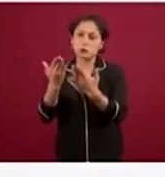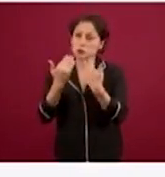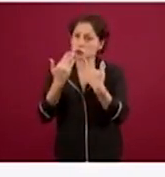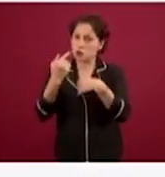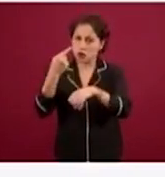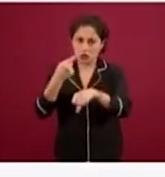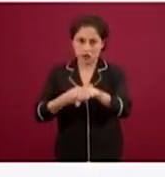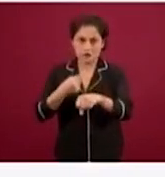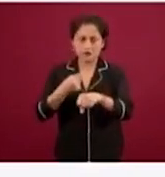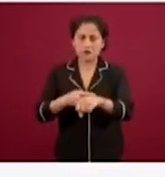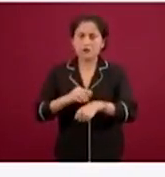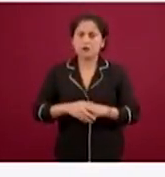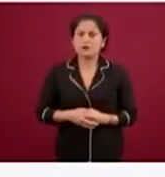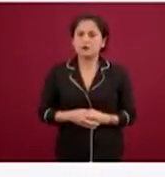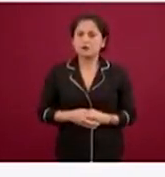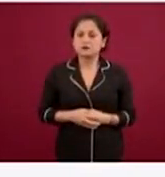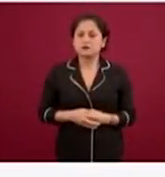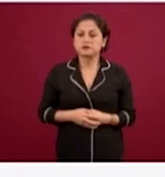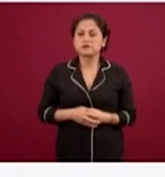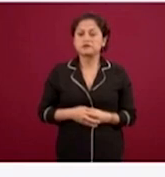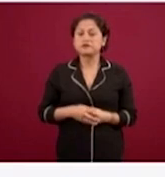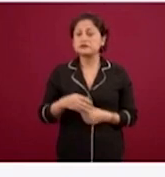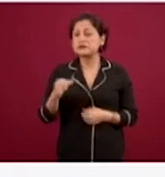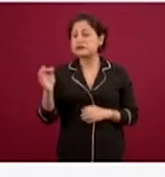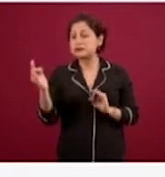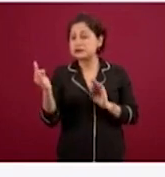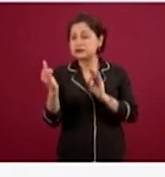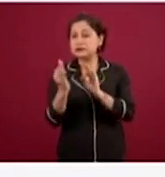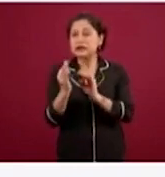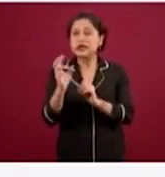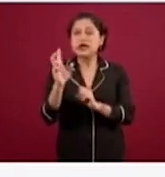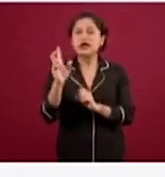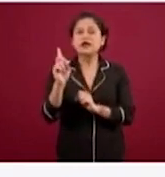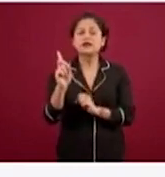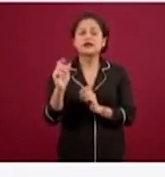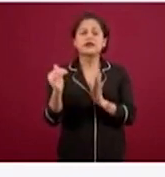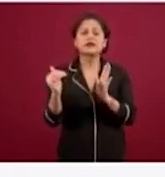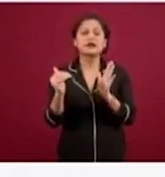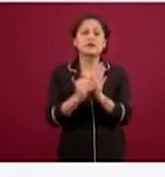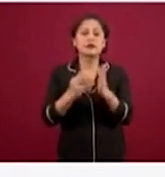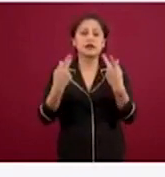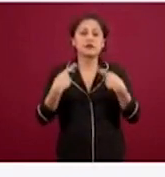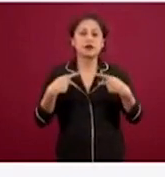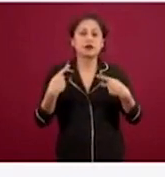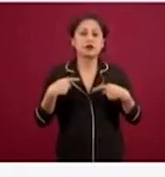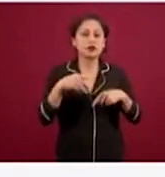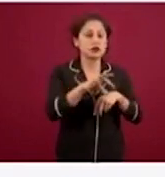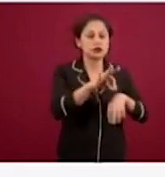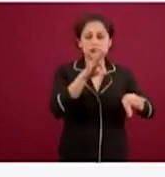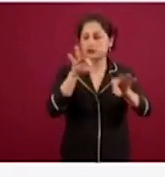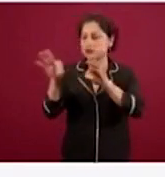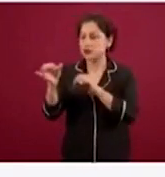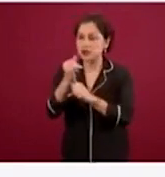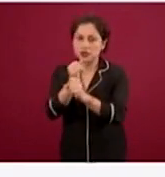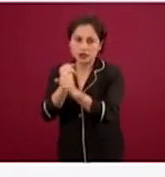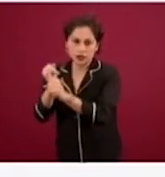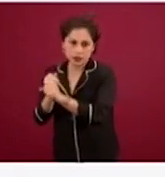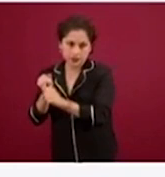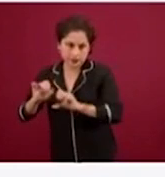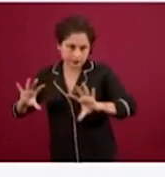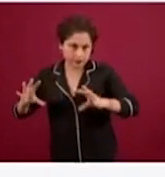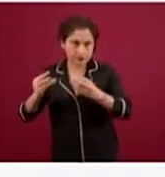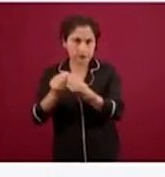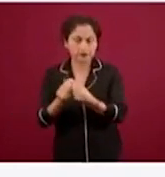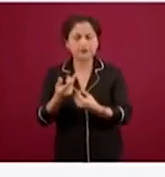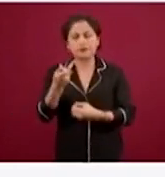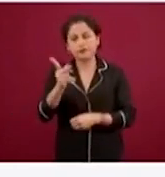prácticamente a nada de que sean 30 mil las personas que hasta el momento se han estudiado. Lamentablemente también se incrementa el